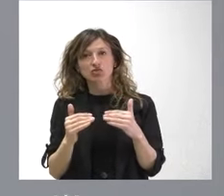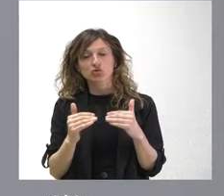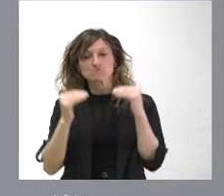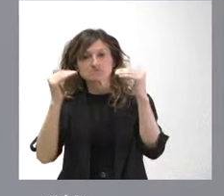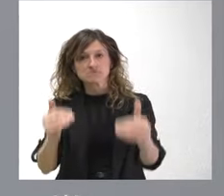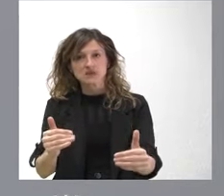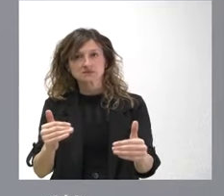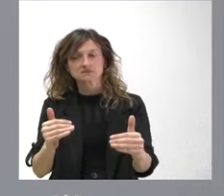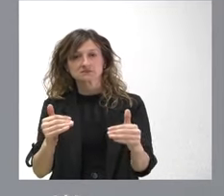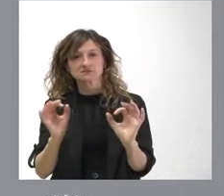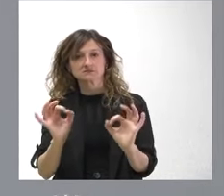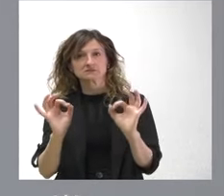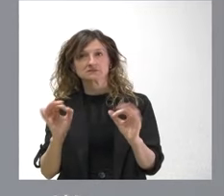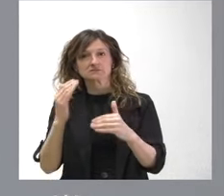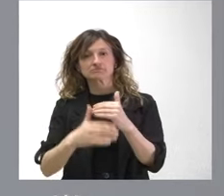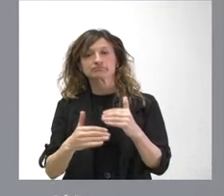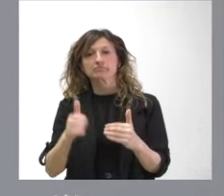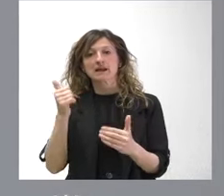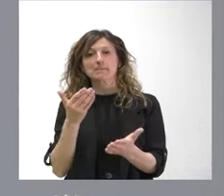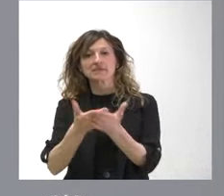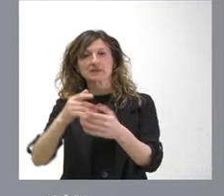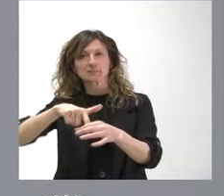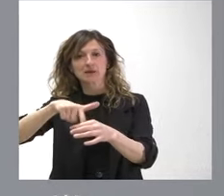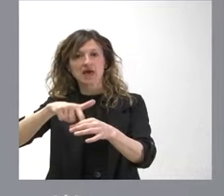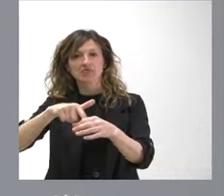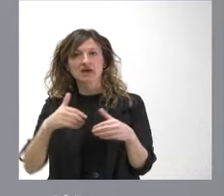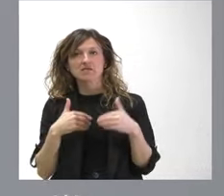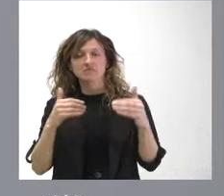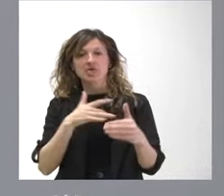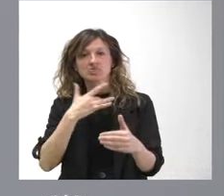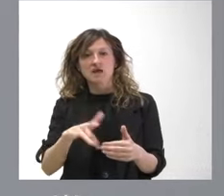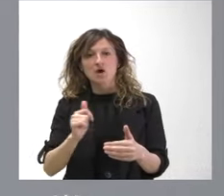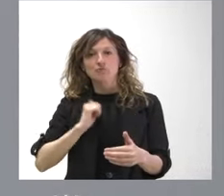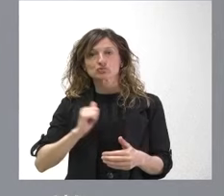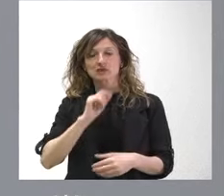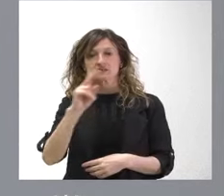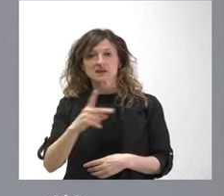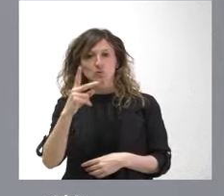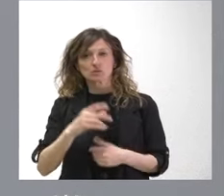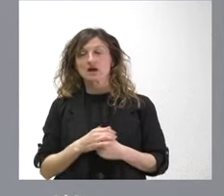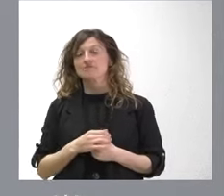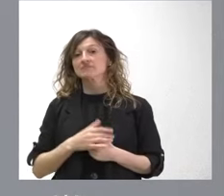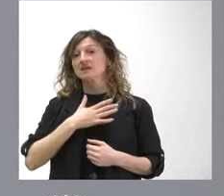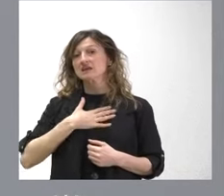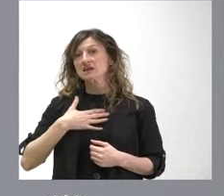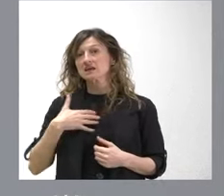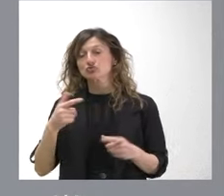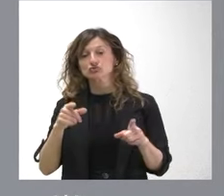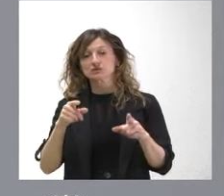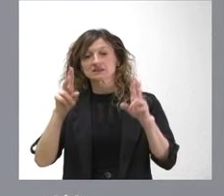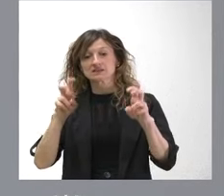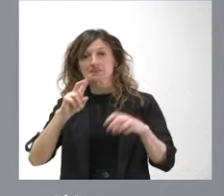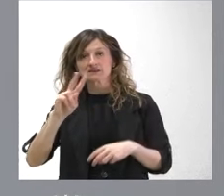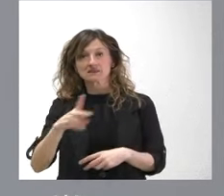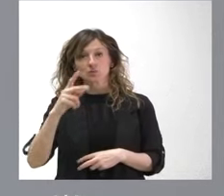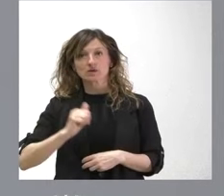añadido excepcional para pedir estas plazas una segunda oportunidad nosotros lo que queremos es que esta segunda